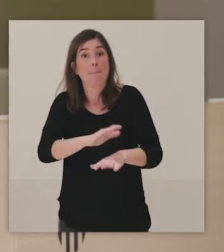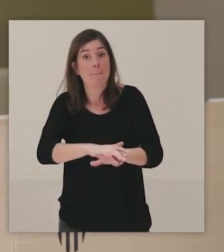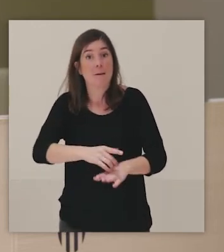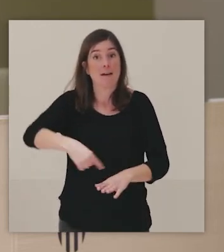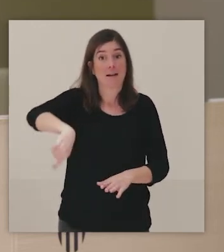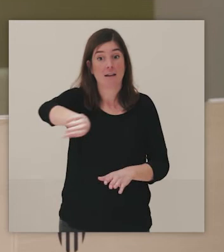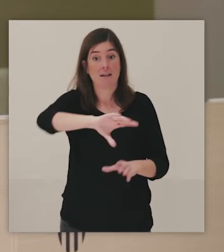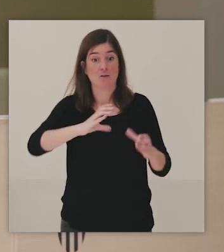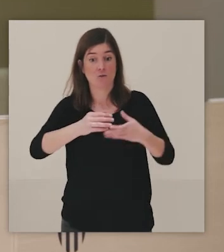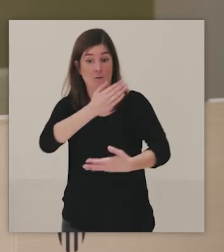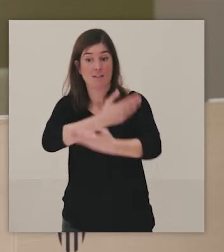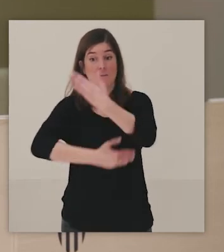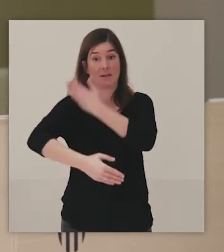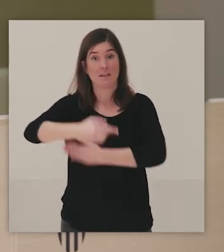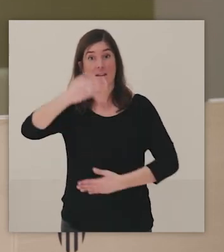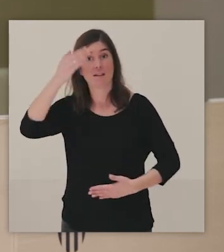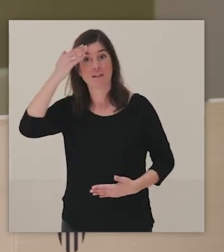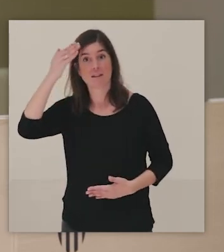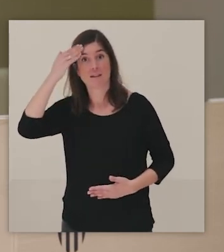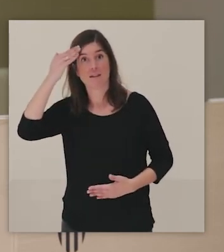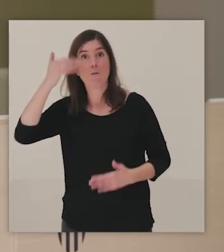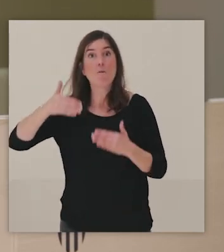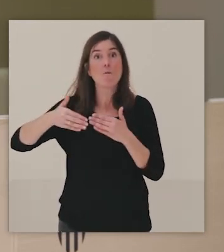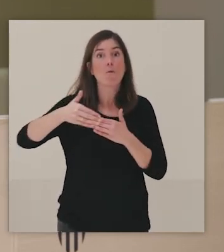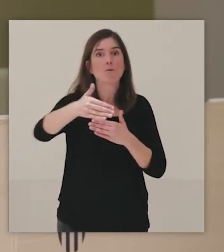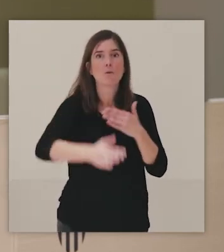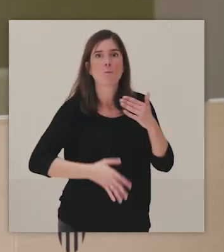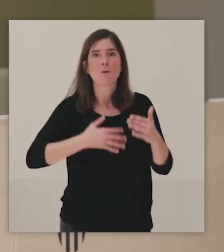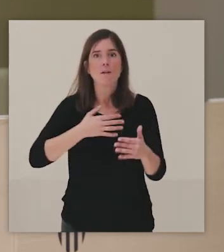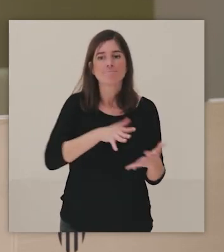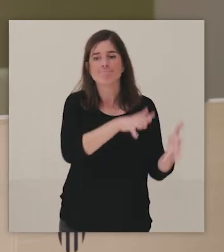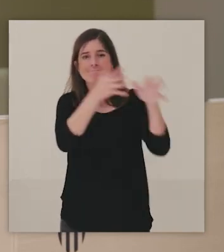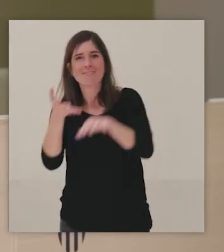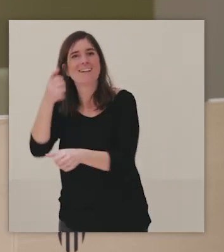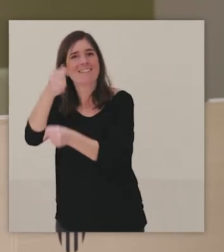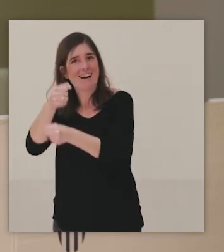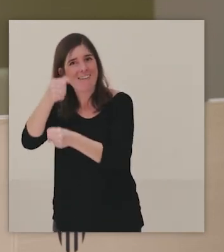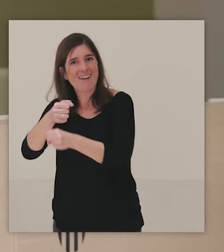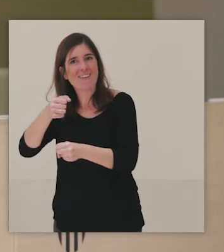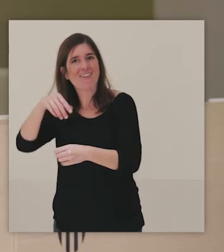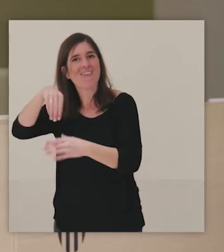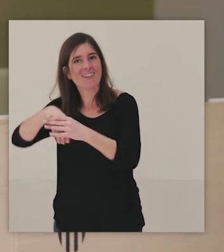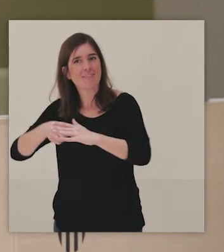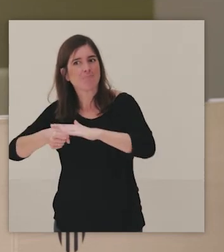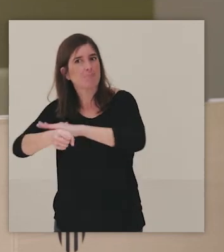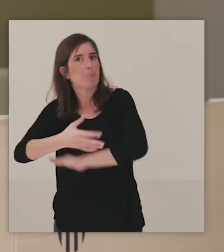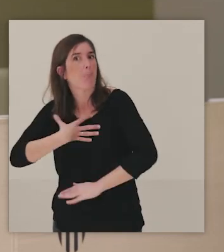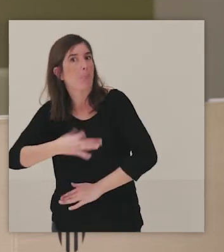para ejercer una determinada práctica laboral y quizá abrir